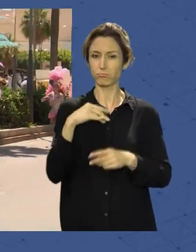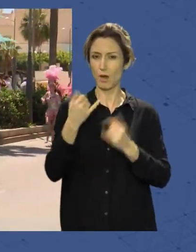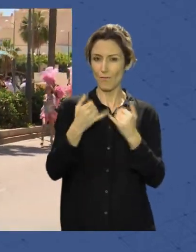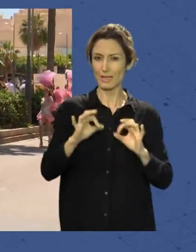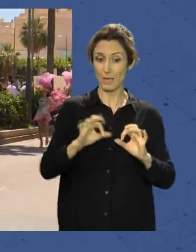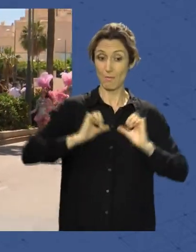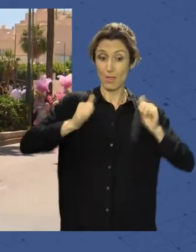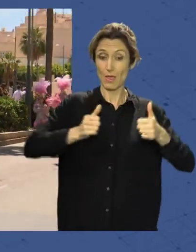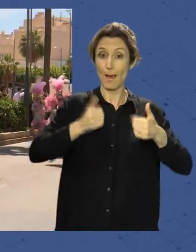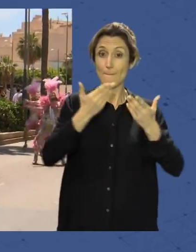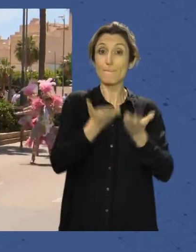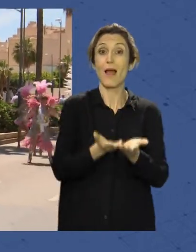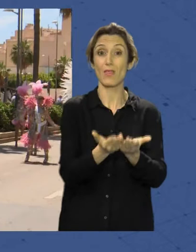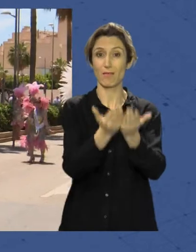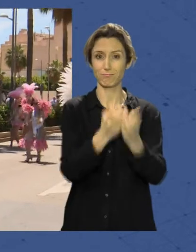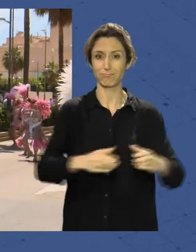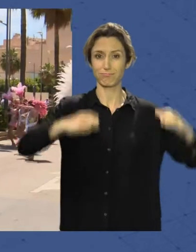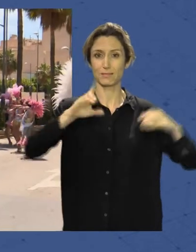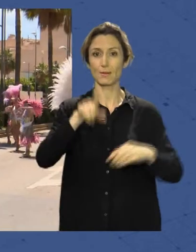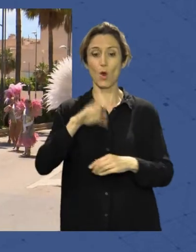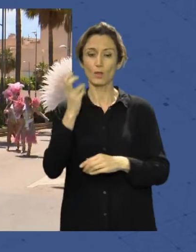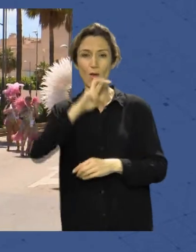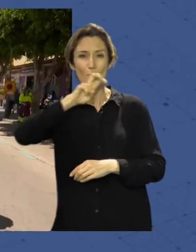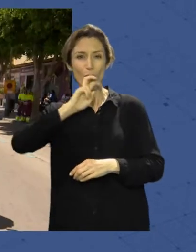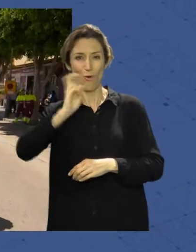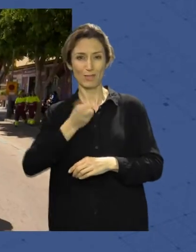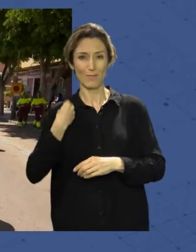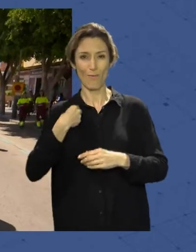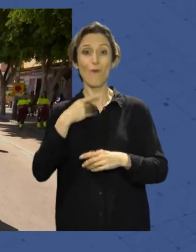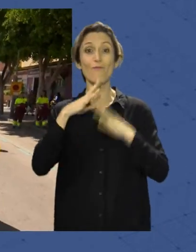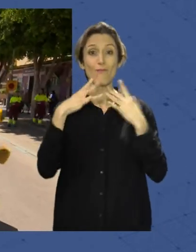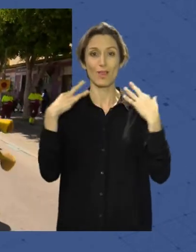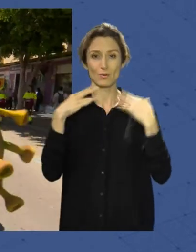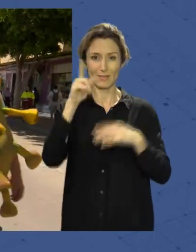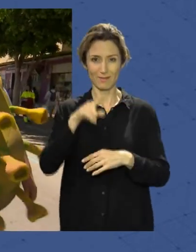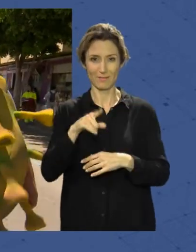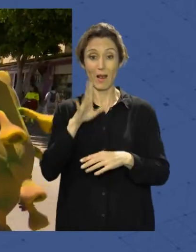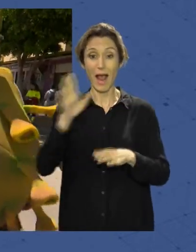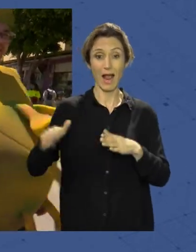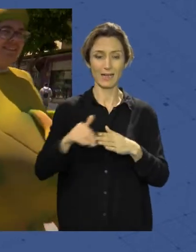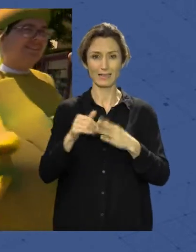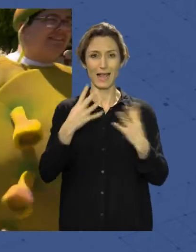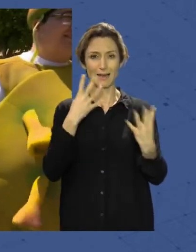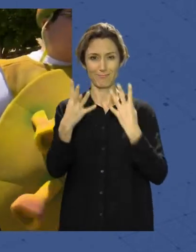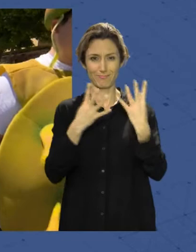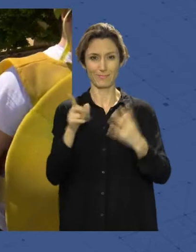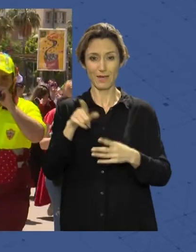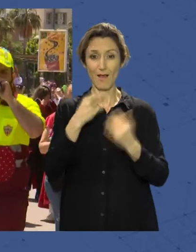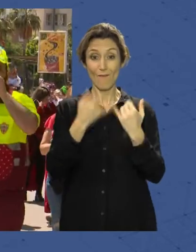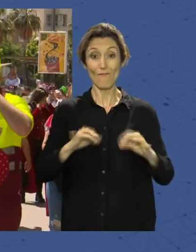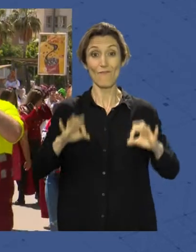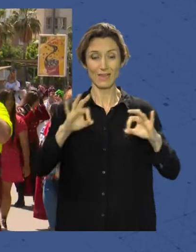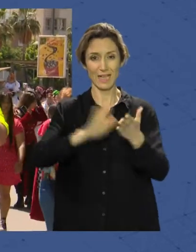Plaza del Educador y que continuó por la Avenida Obispo Verá y la Avenida Federico García Lorca hasta llegar al Anfiteatro de la Arambla, donde se desarrolló la fiesta de la